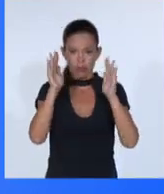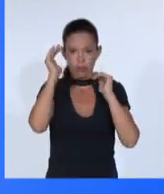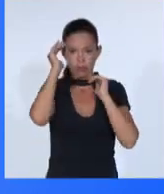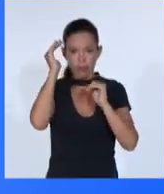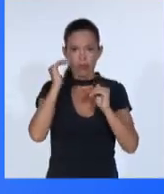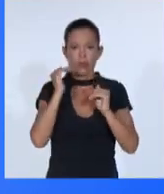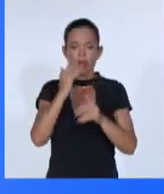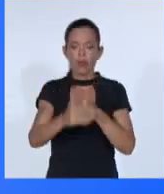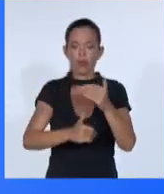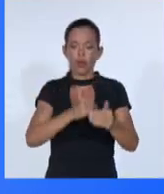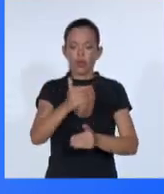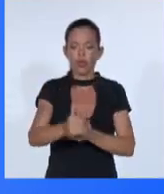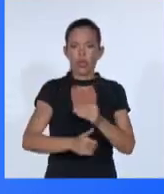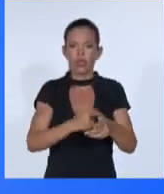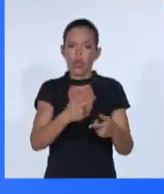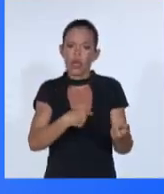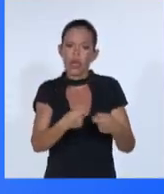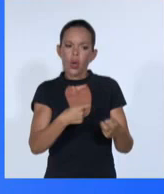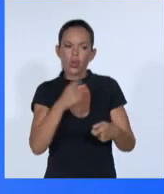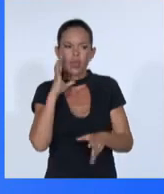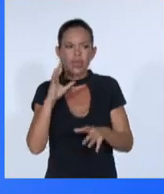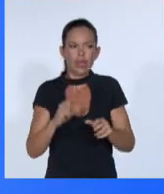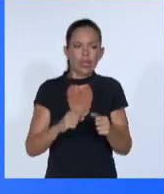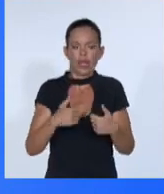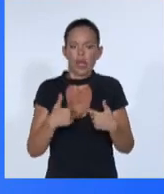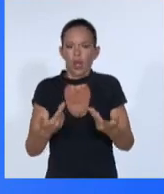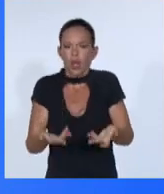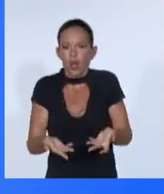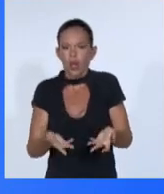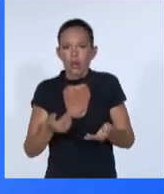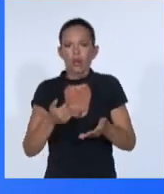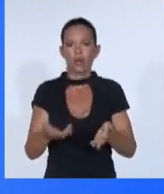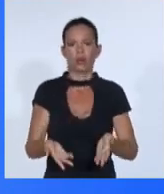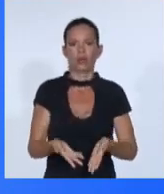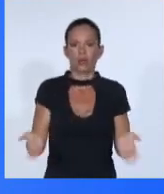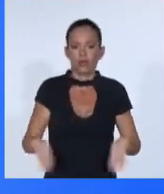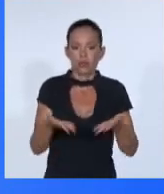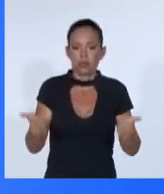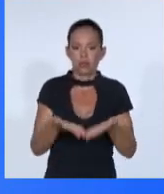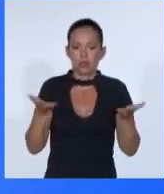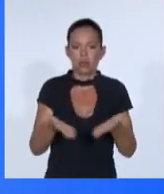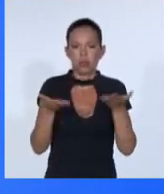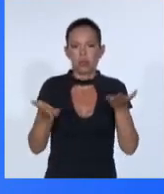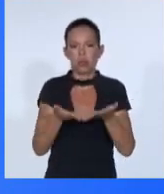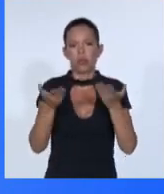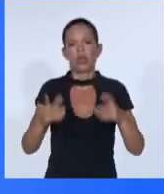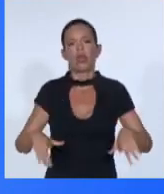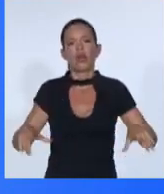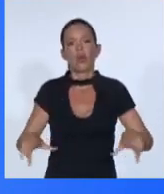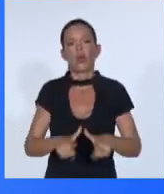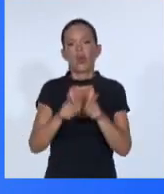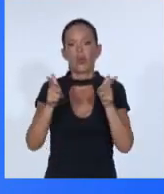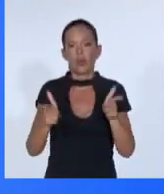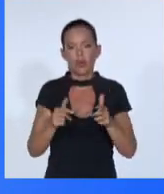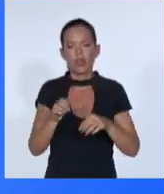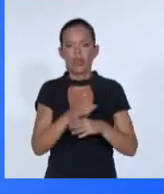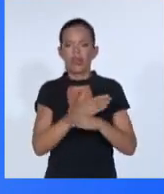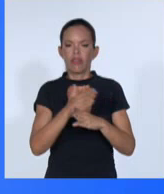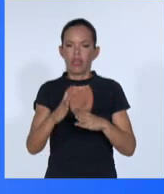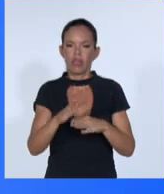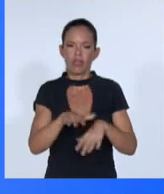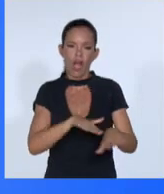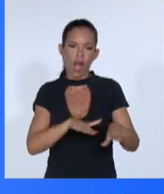de una declaración política en aras de incrementar y acelerar la puesta en práctica de acciones y medidas